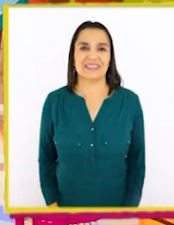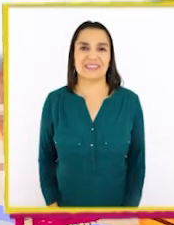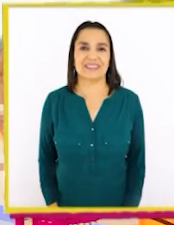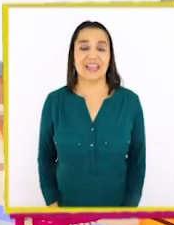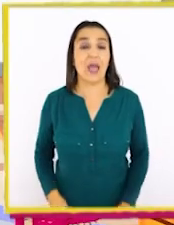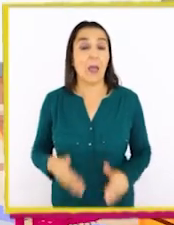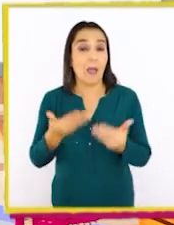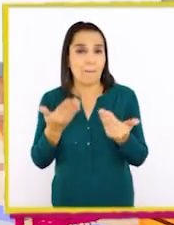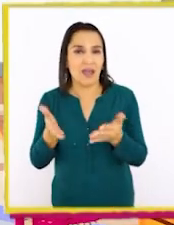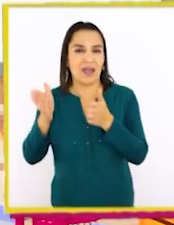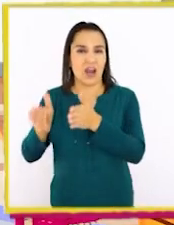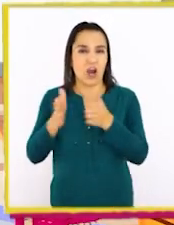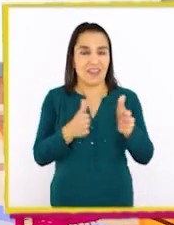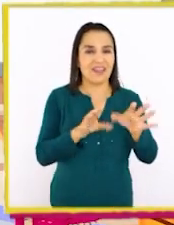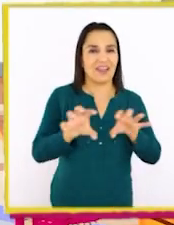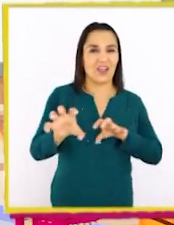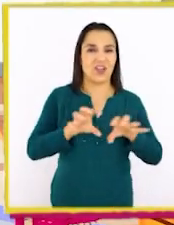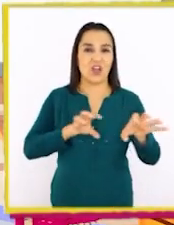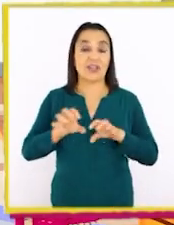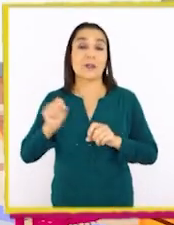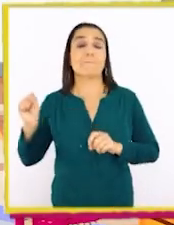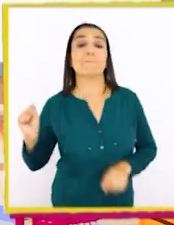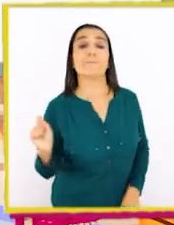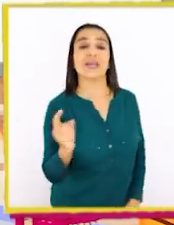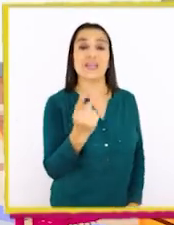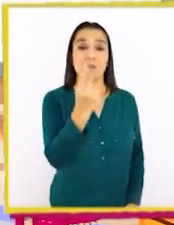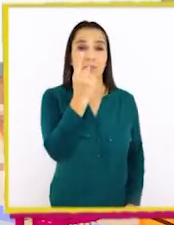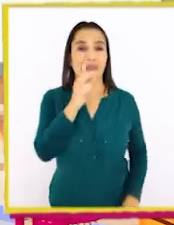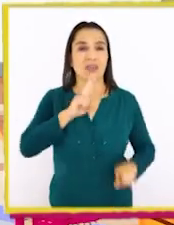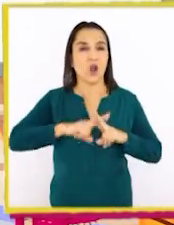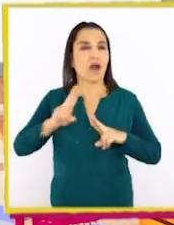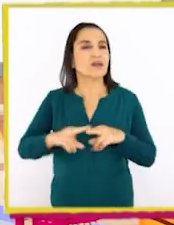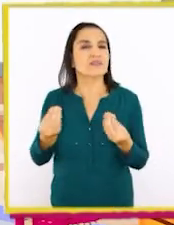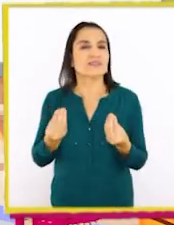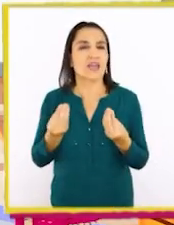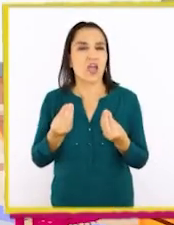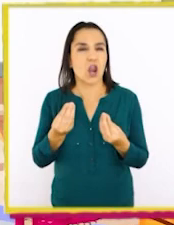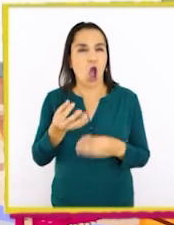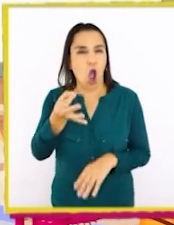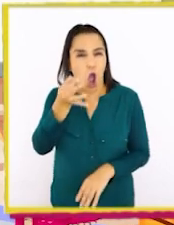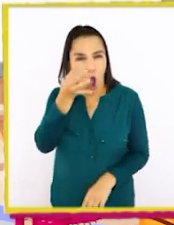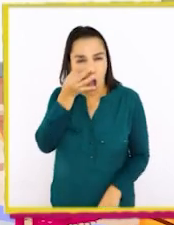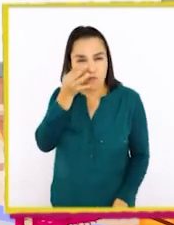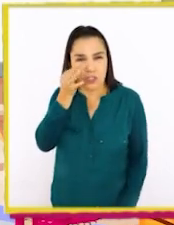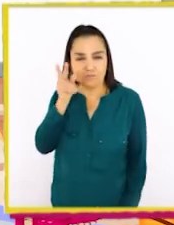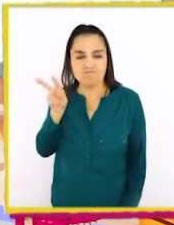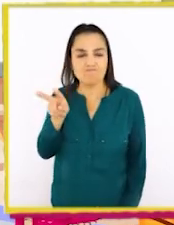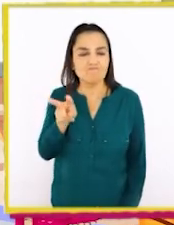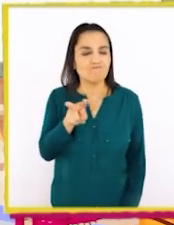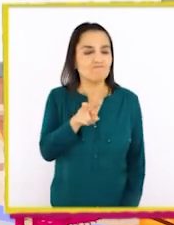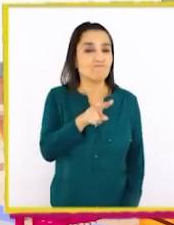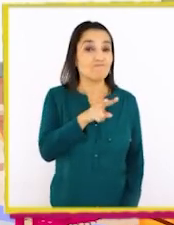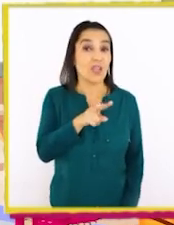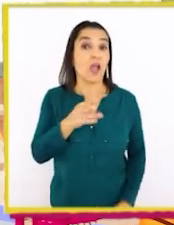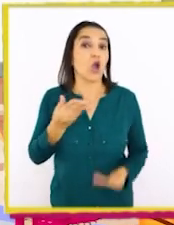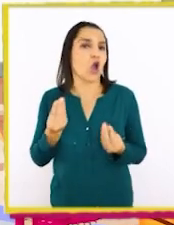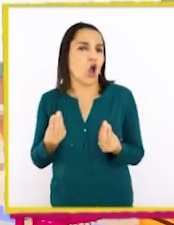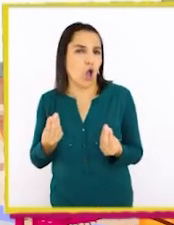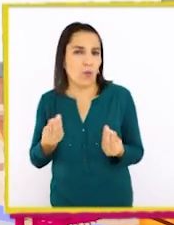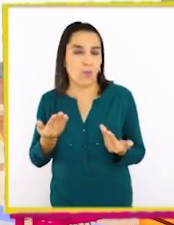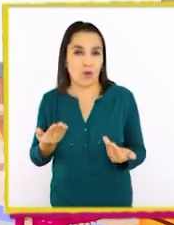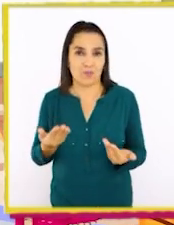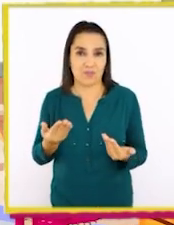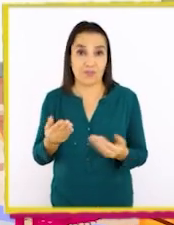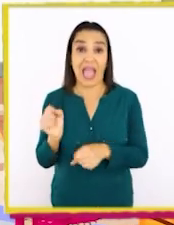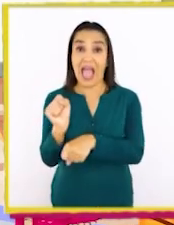Para organizar nuestras cosas, lo primero que tenemos que hacer es observarlas. Para eso usaremos